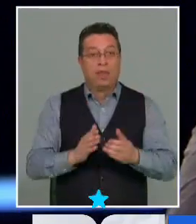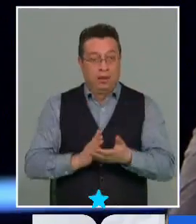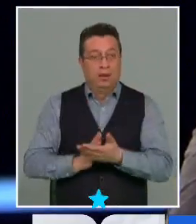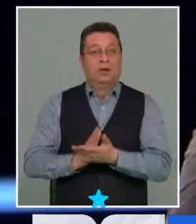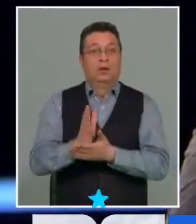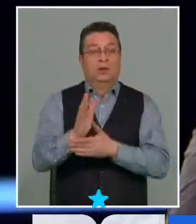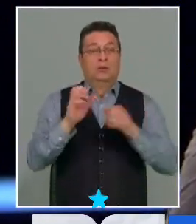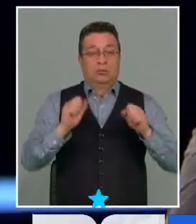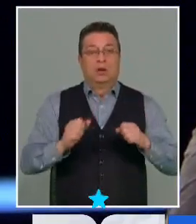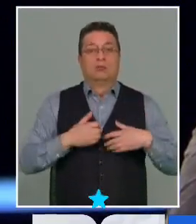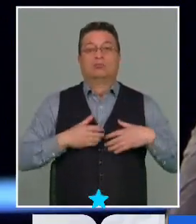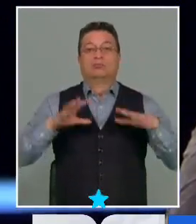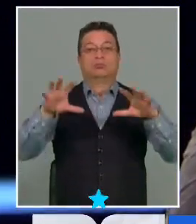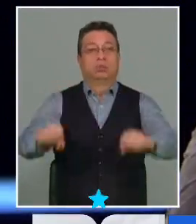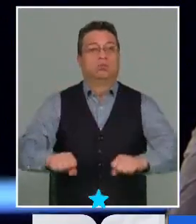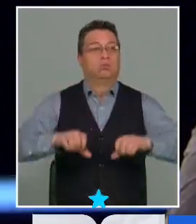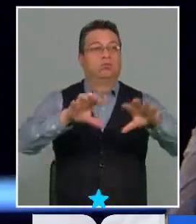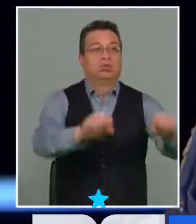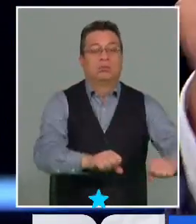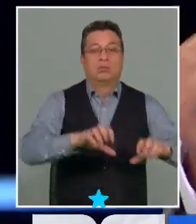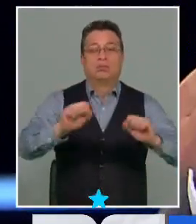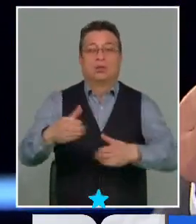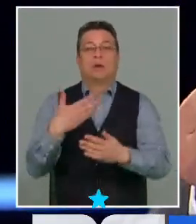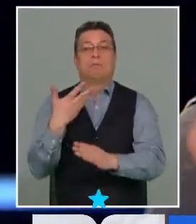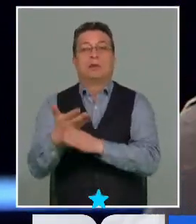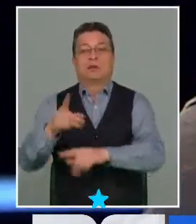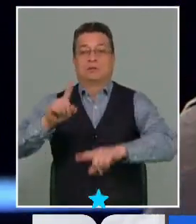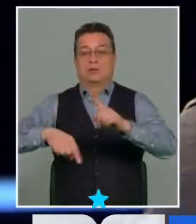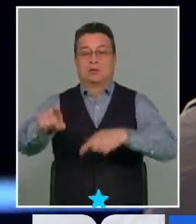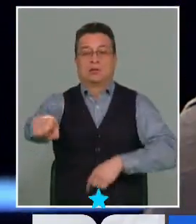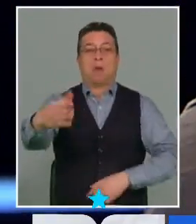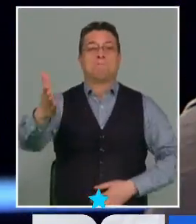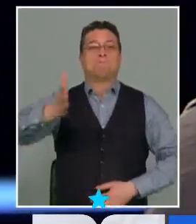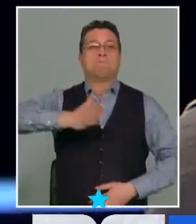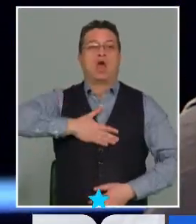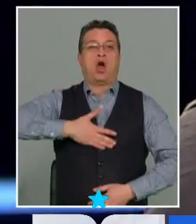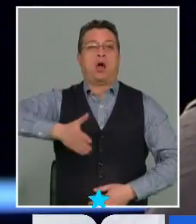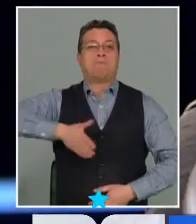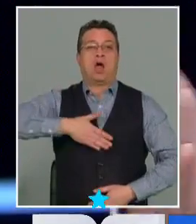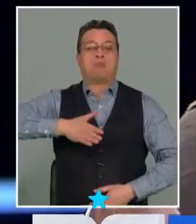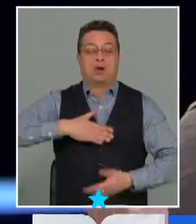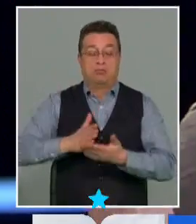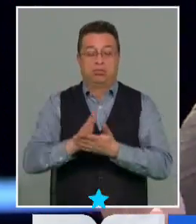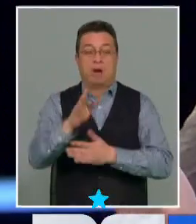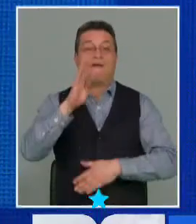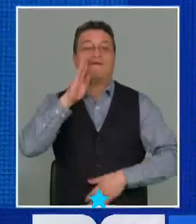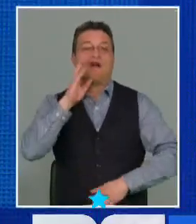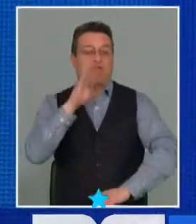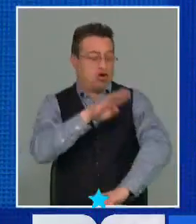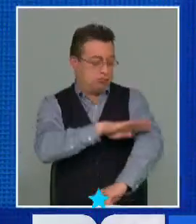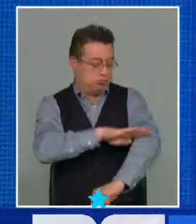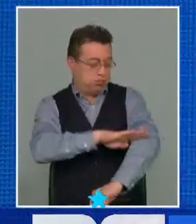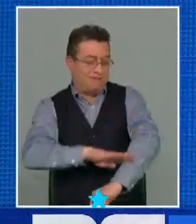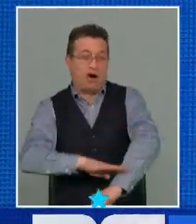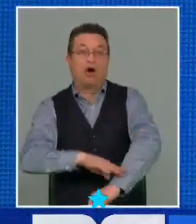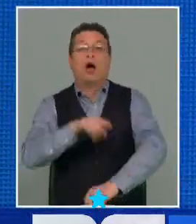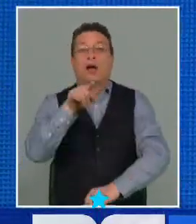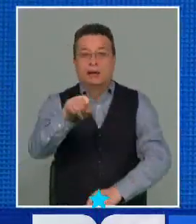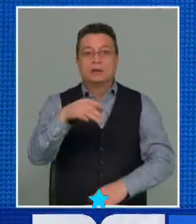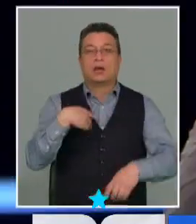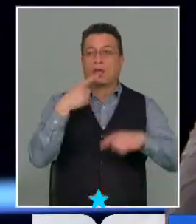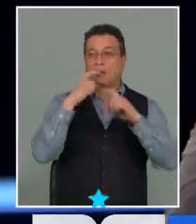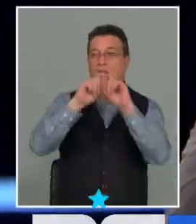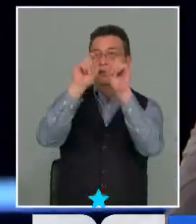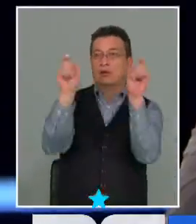a expropiar, a pedir este territorio o el territorio que parte desde el Bío Bío hacia abajo. Y eso es lo que genera